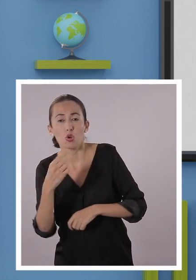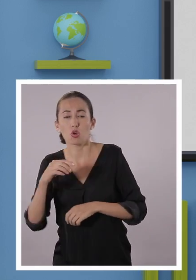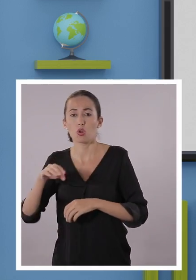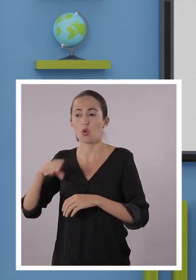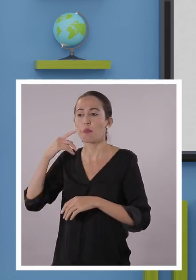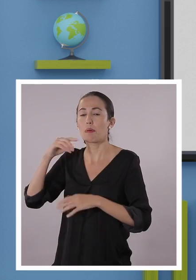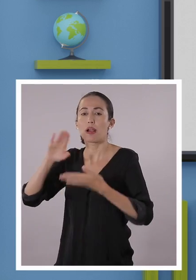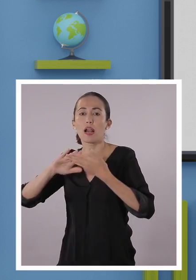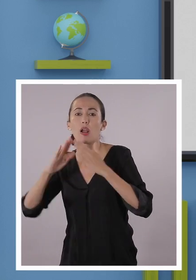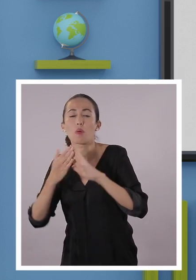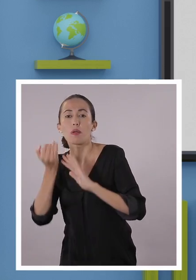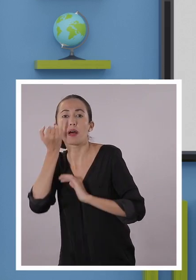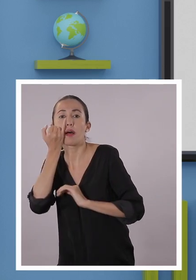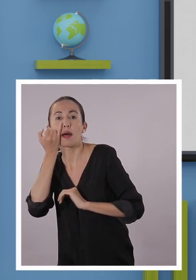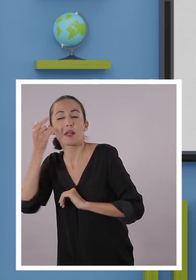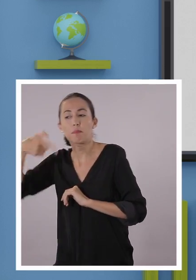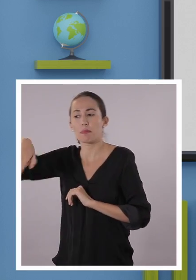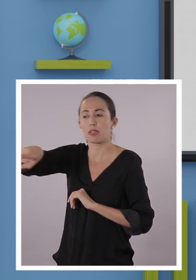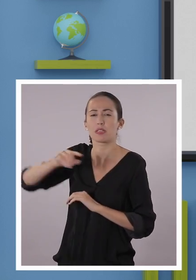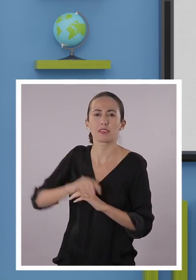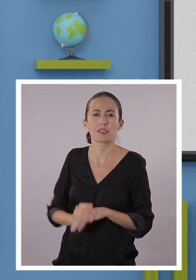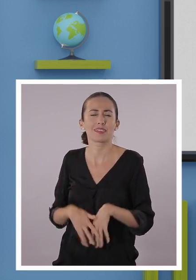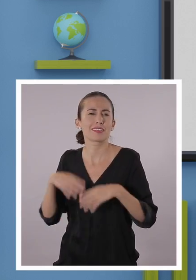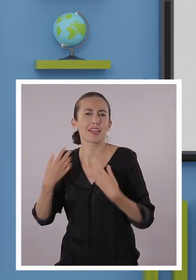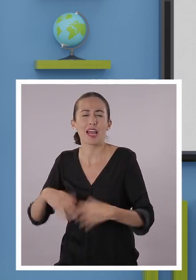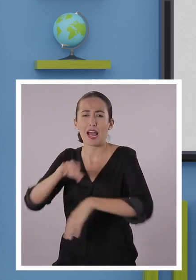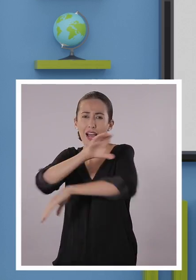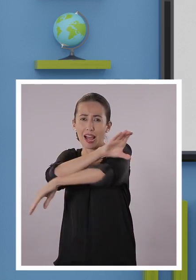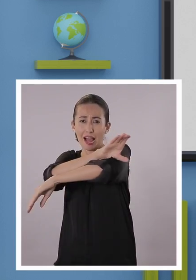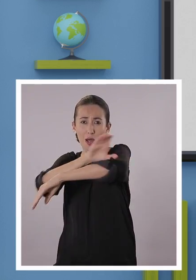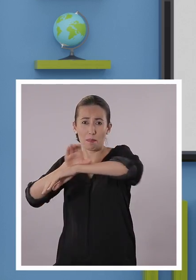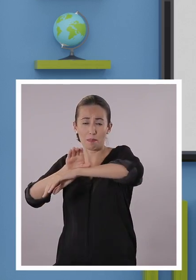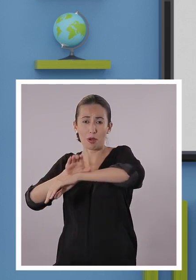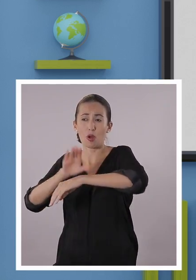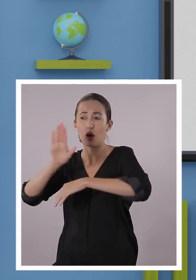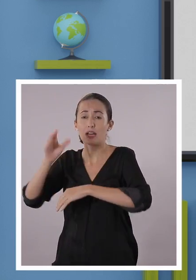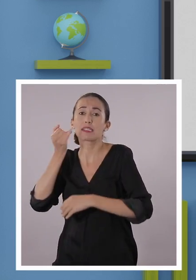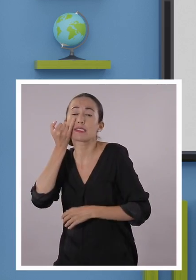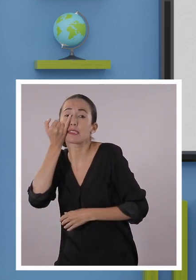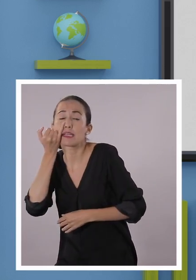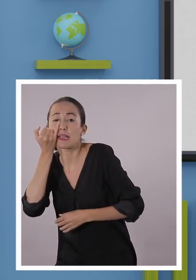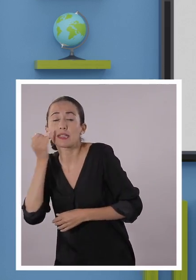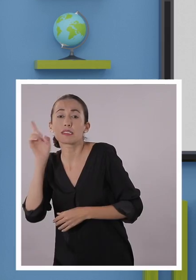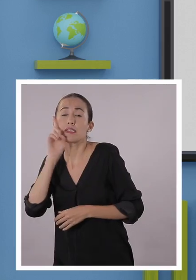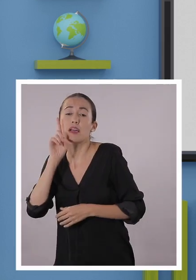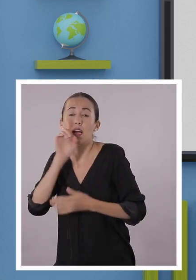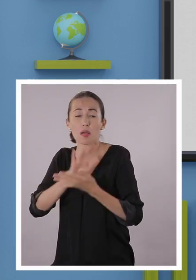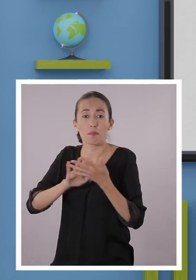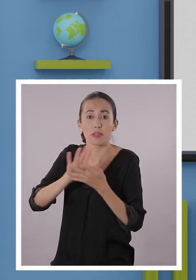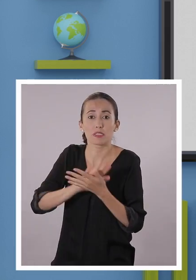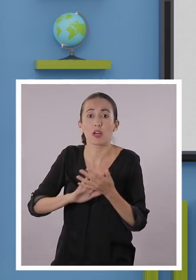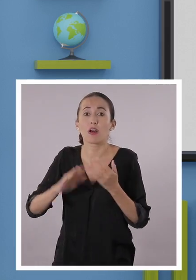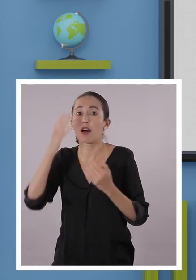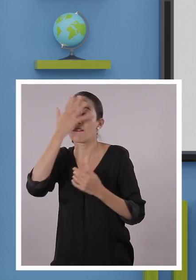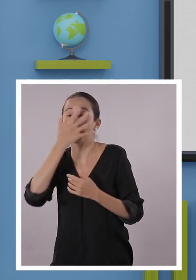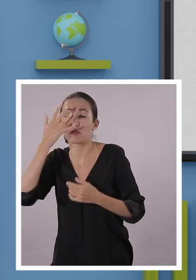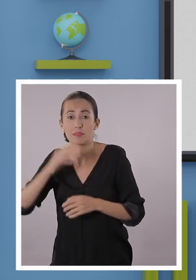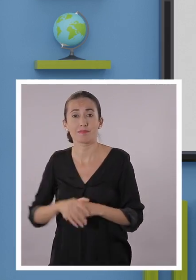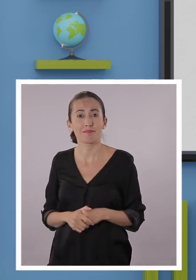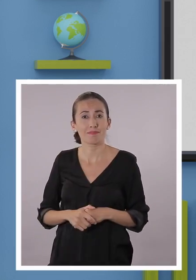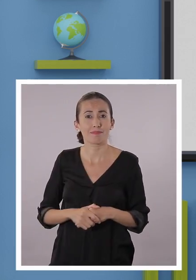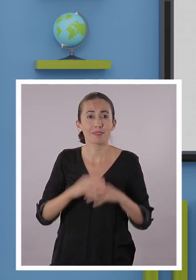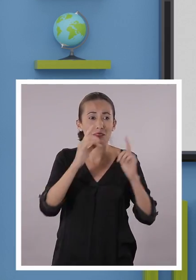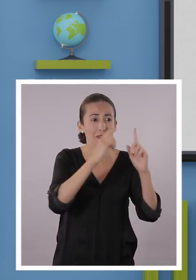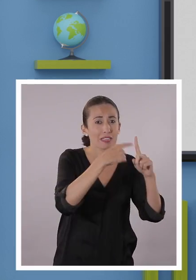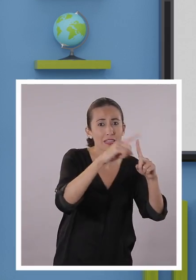únicamente para los mestizos. Y el trabajo más duro del campo era para los indígenas y también para